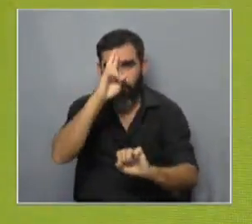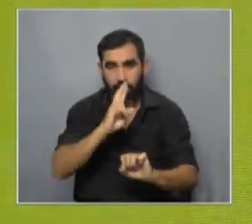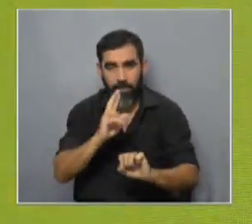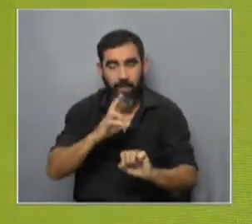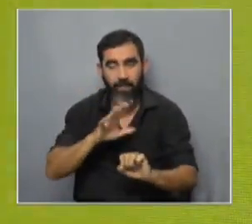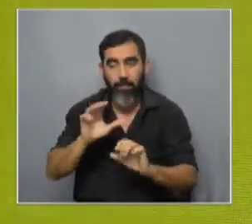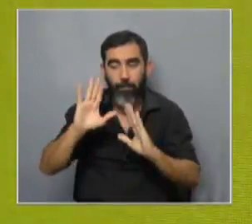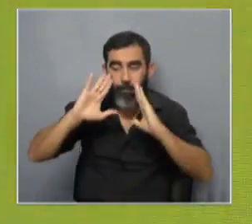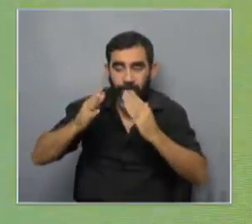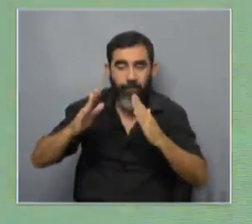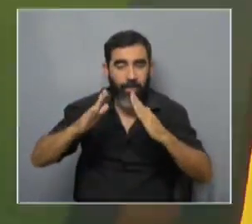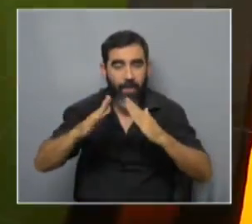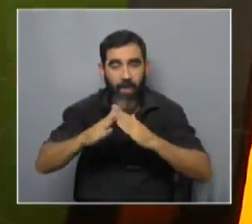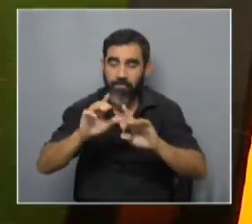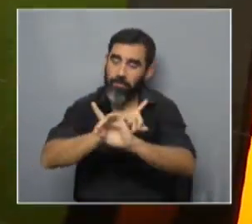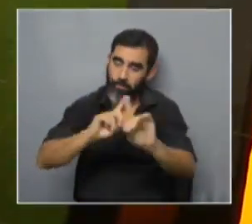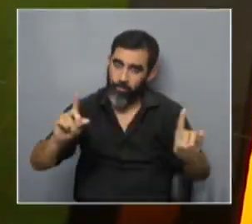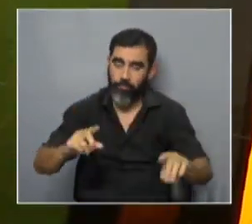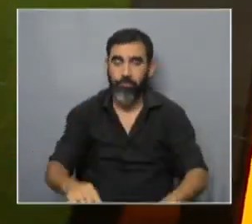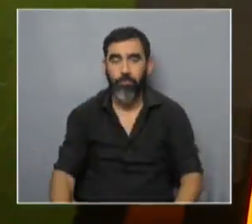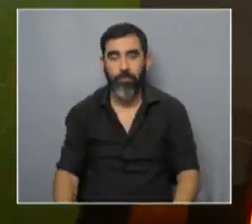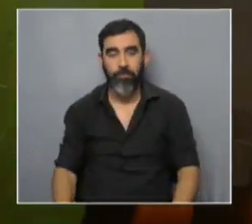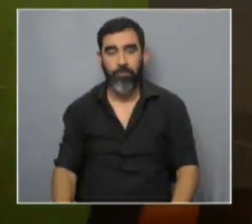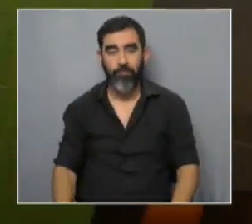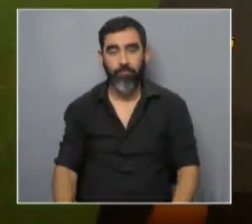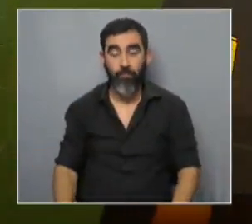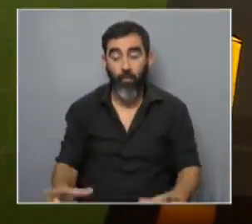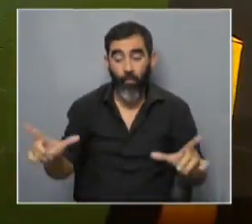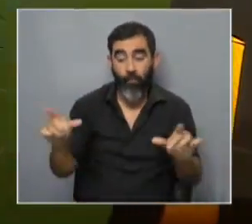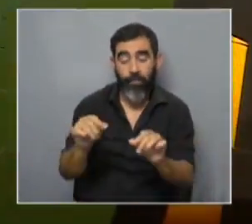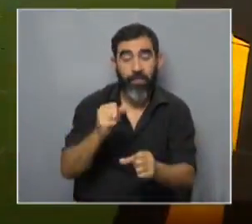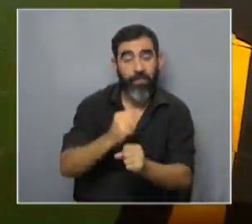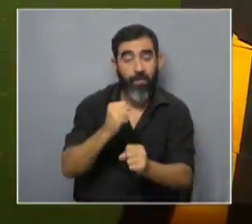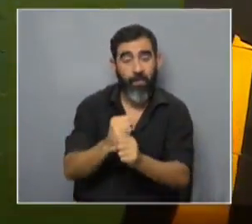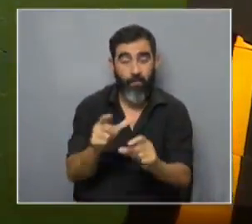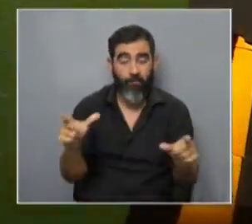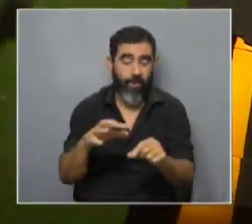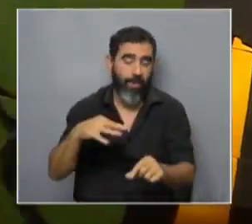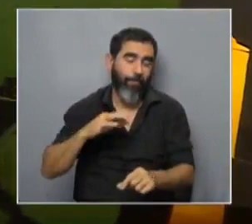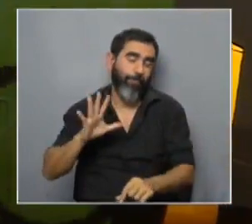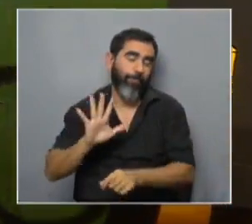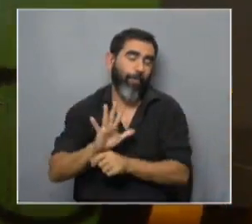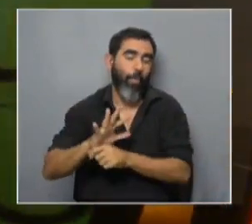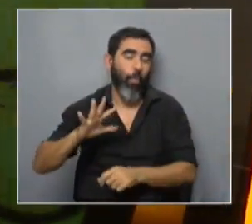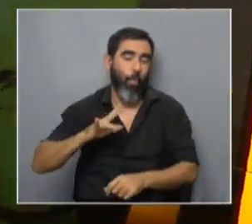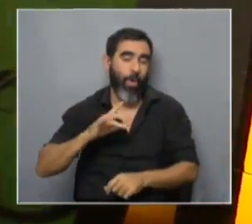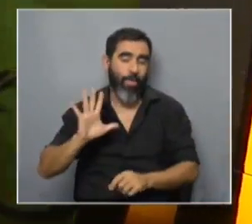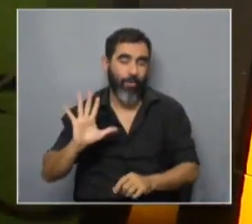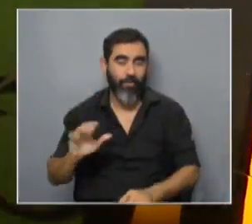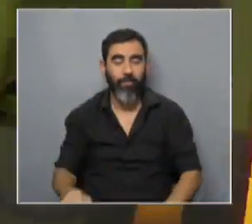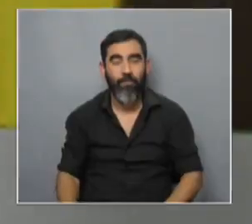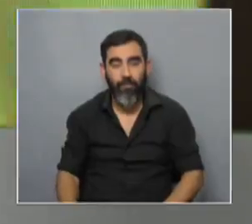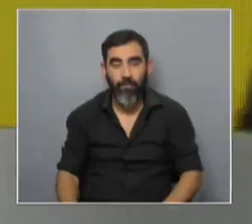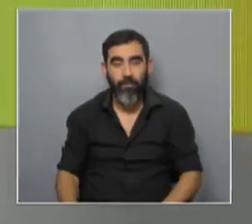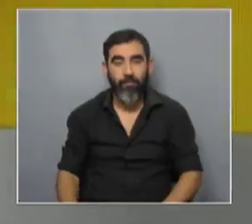específicas para mascotas en realidad cuando terminan su vida laboral o sea cuando se jubilan como Andrés que de hecho se jubiló